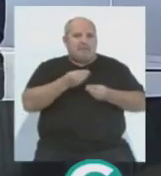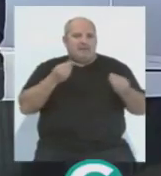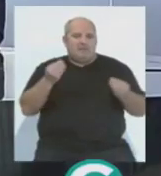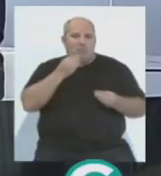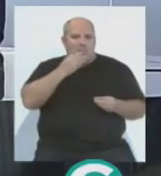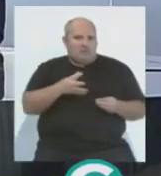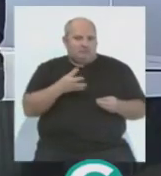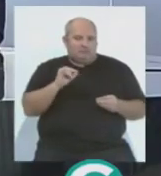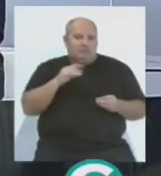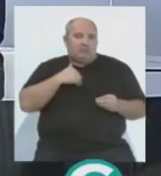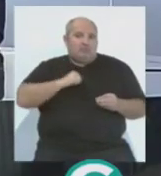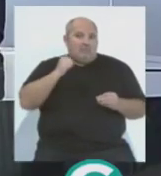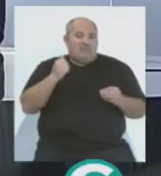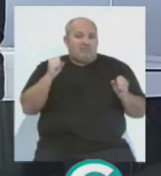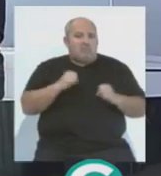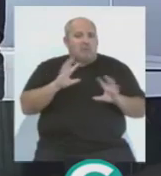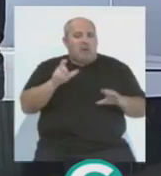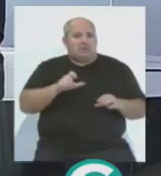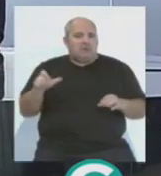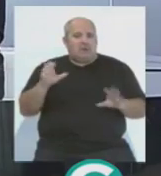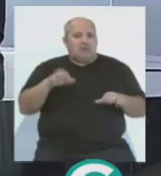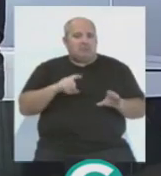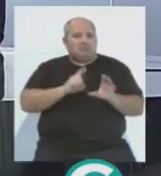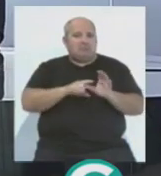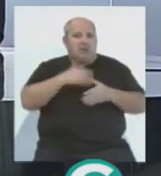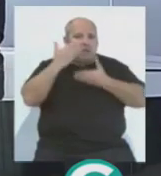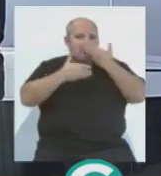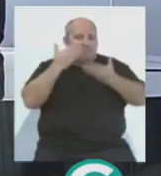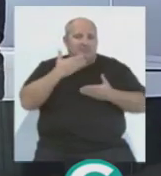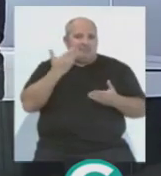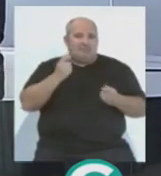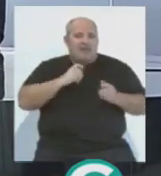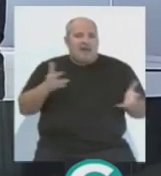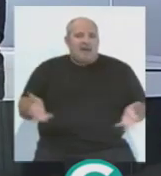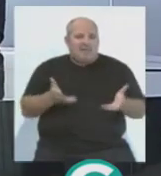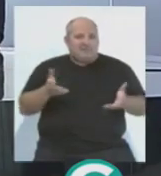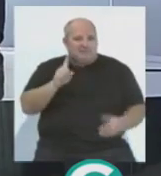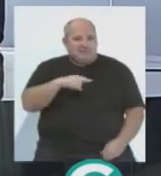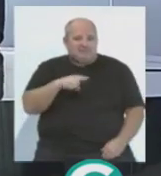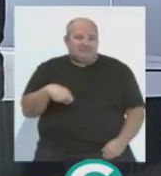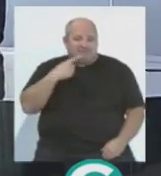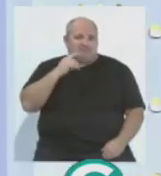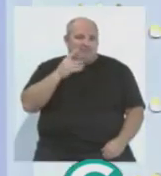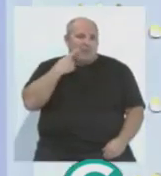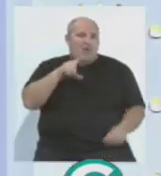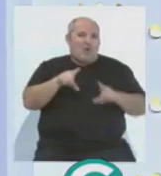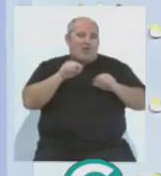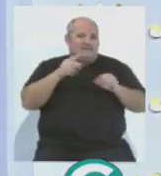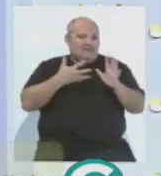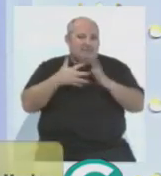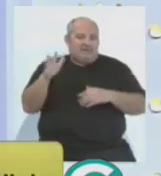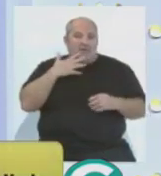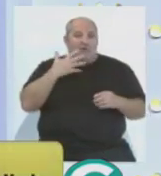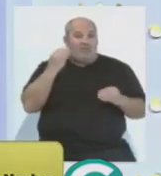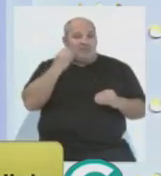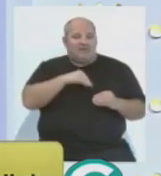bueno porque a pesar del frío la gente en Cádiz había que calentarse animando, ¿no? Sí, hombre, es una opción siempre, ¿no? Cuando